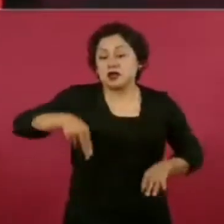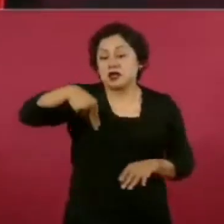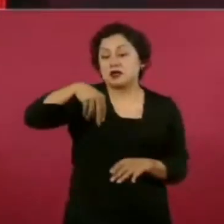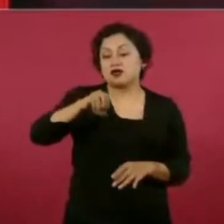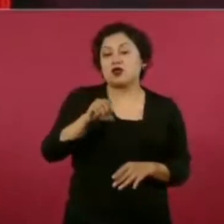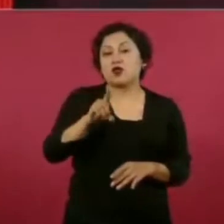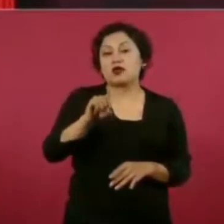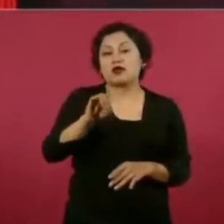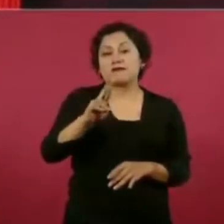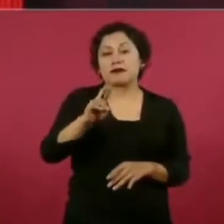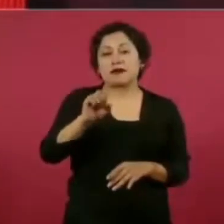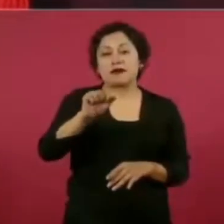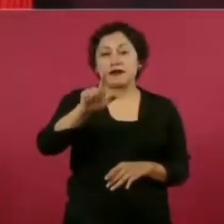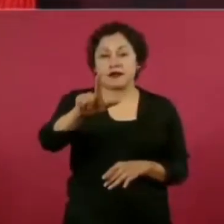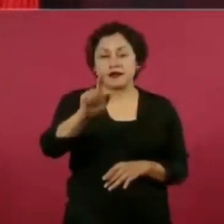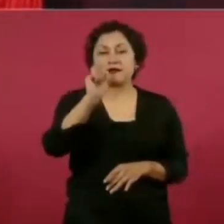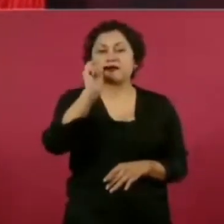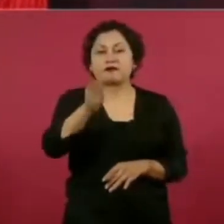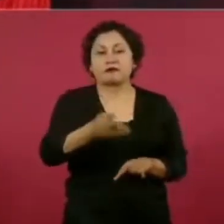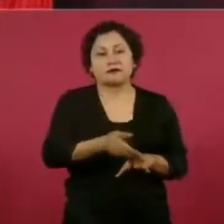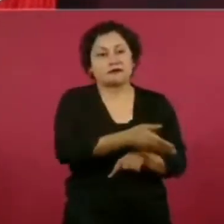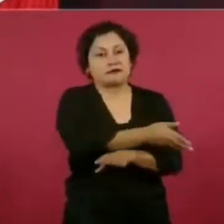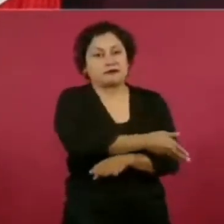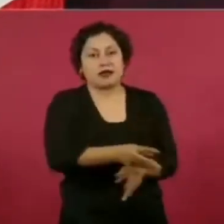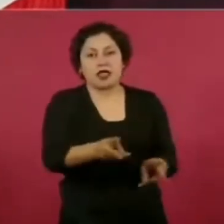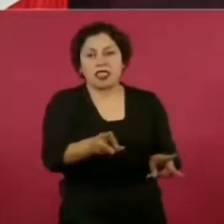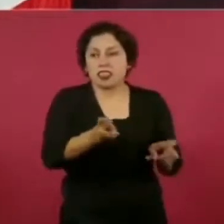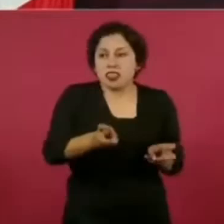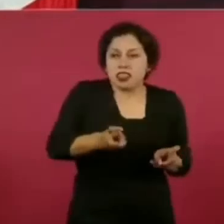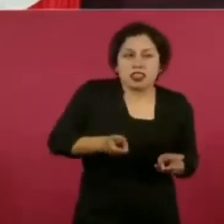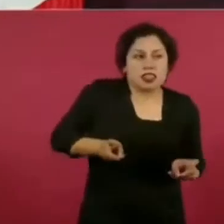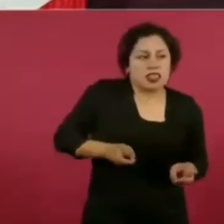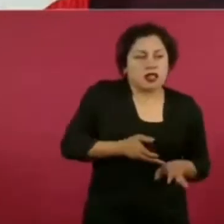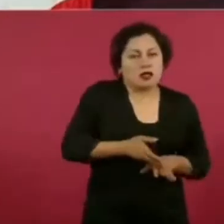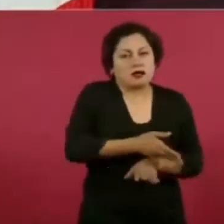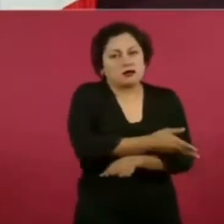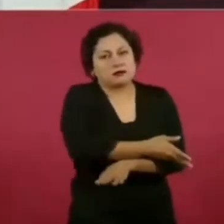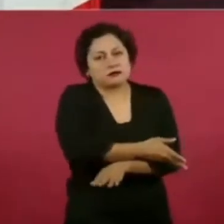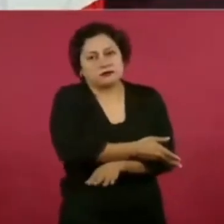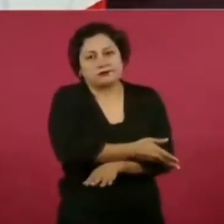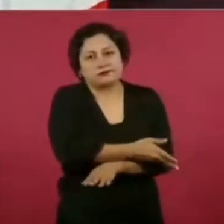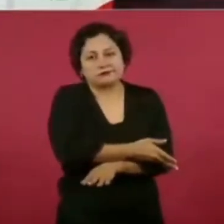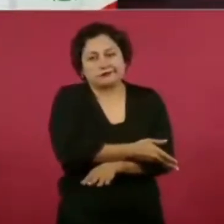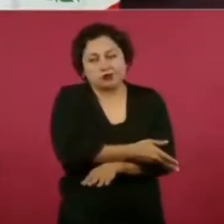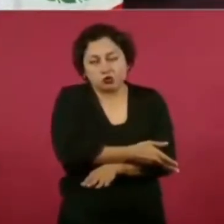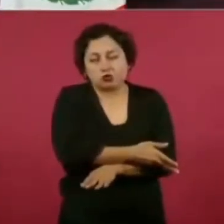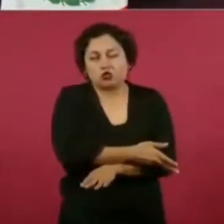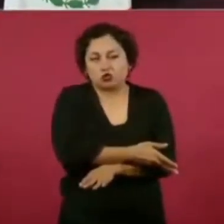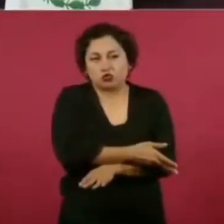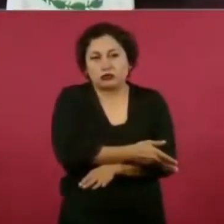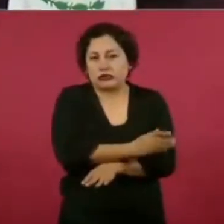pillaje que se padeció, pero ya se acabó esa pesadilla